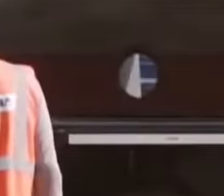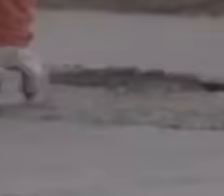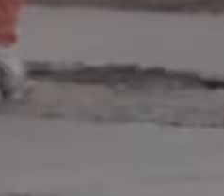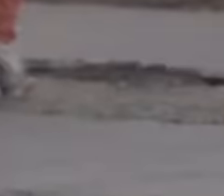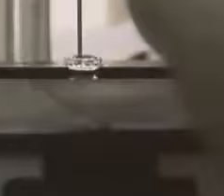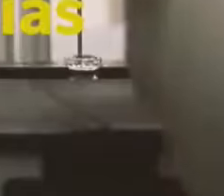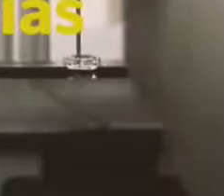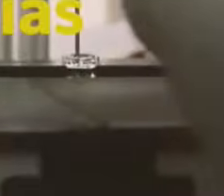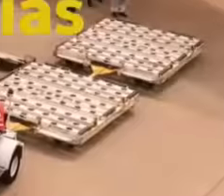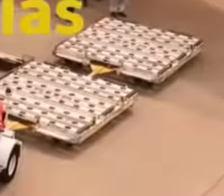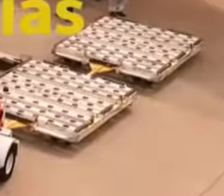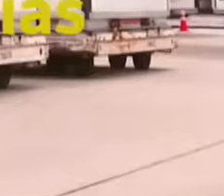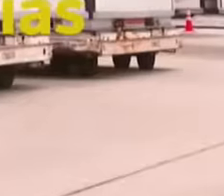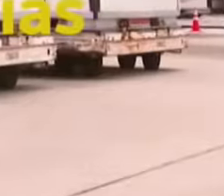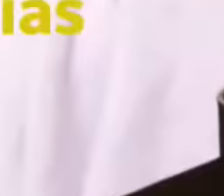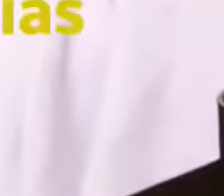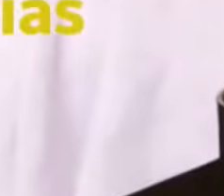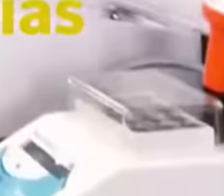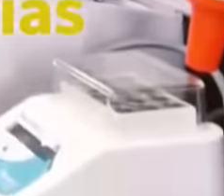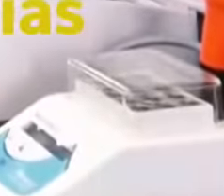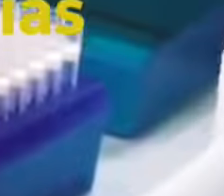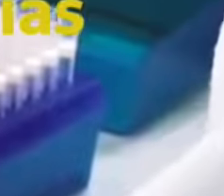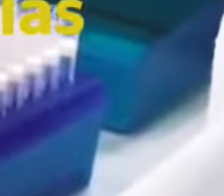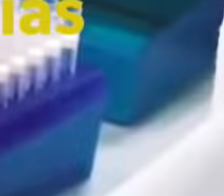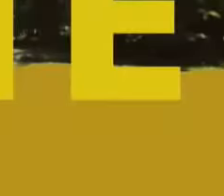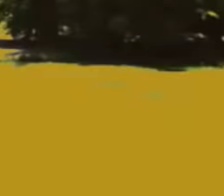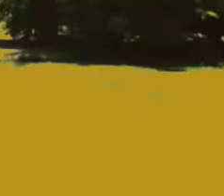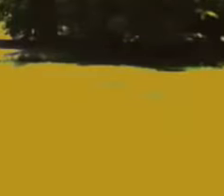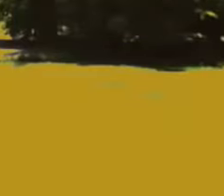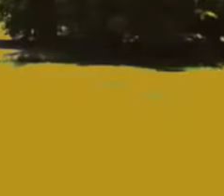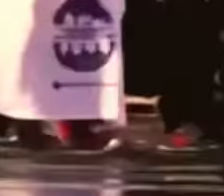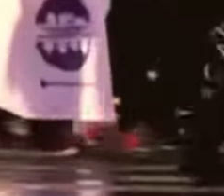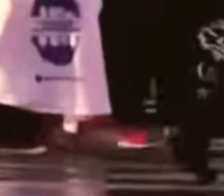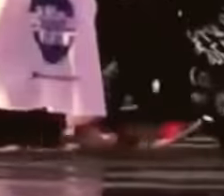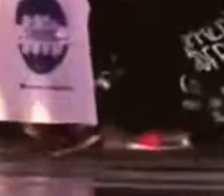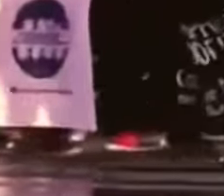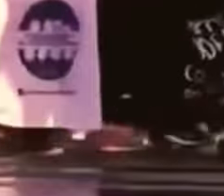Los medios públicos comienzan a contar historias.